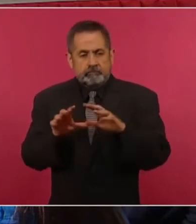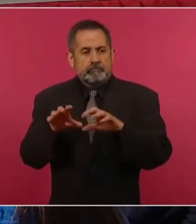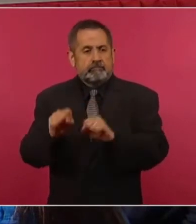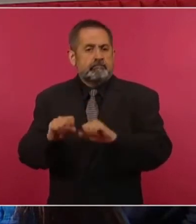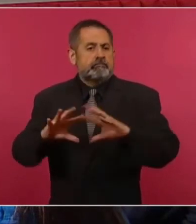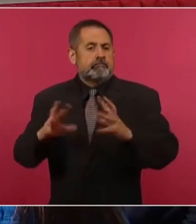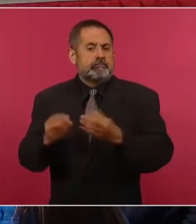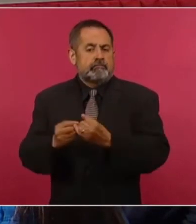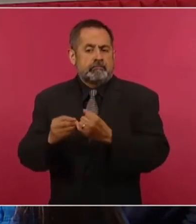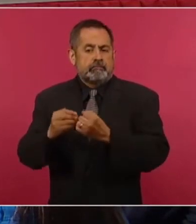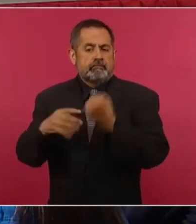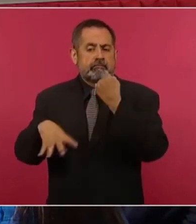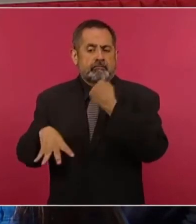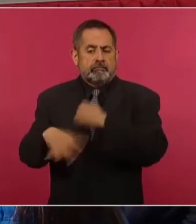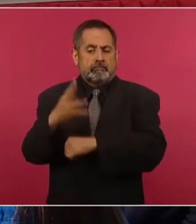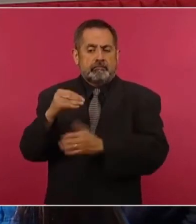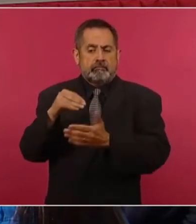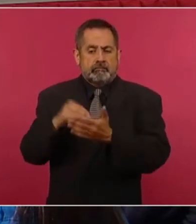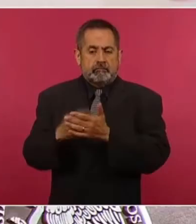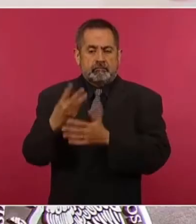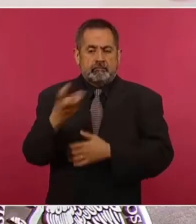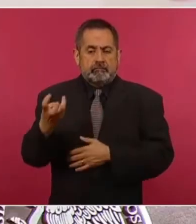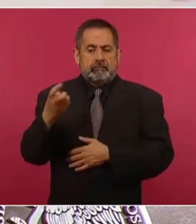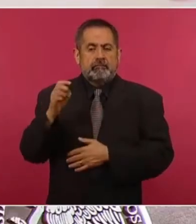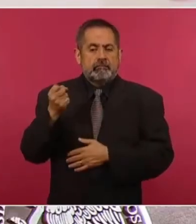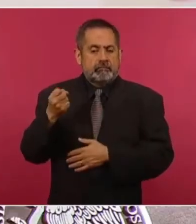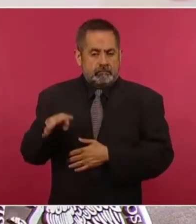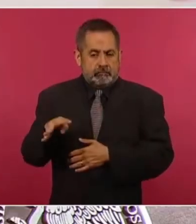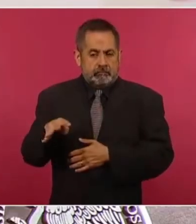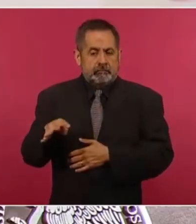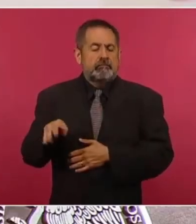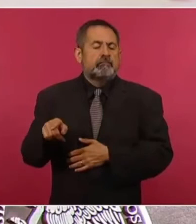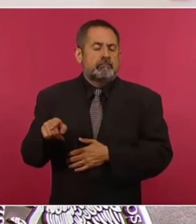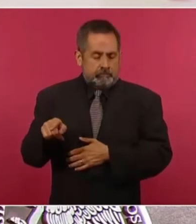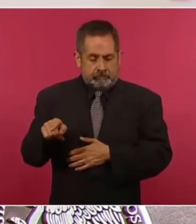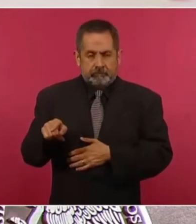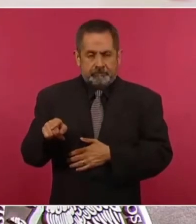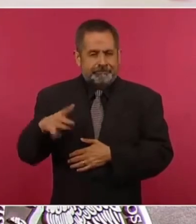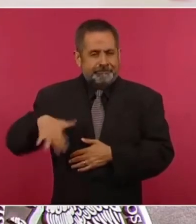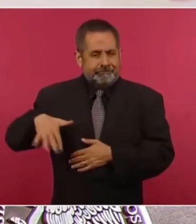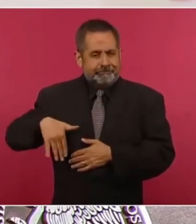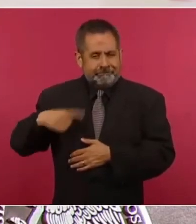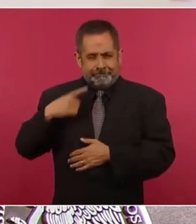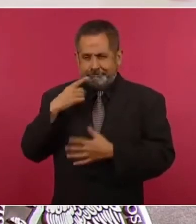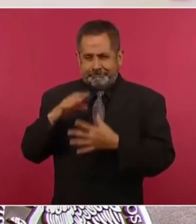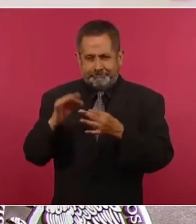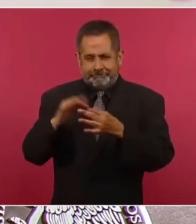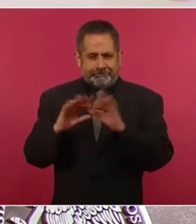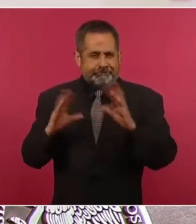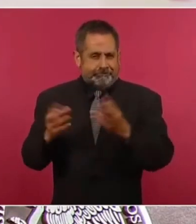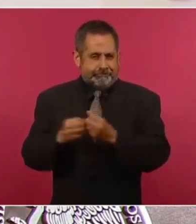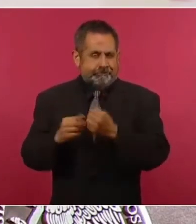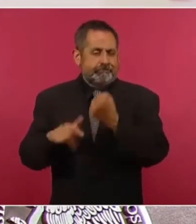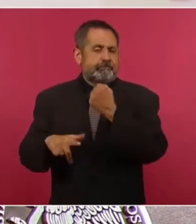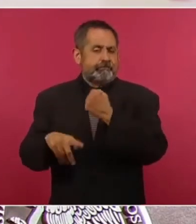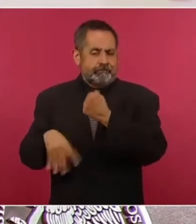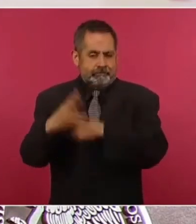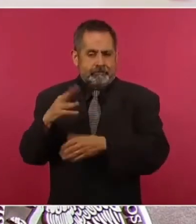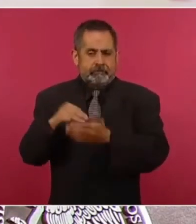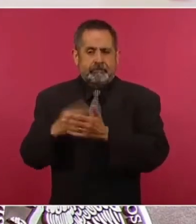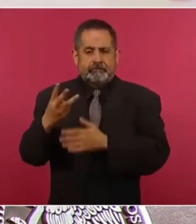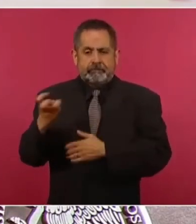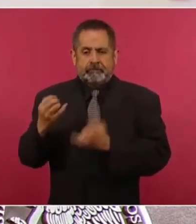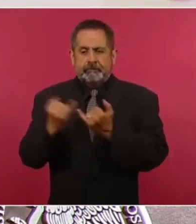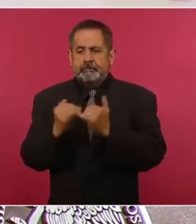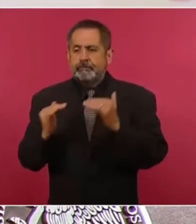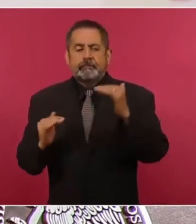a 14 mil 319, que es la suma que mencionaba anteriormente el parámetro